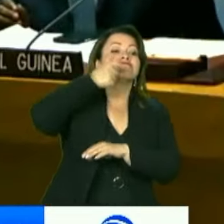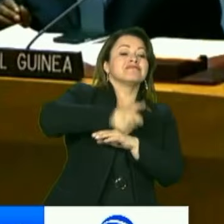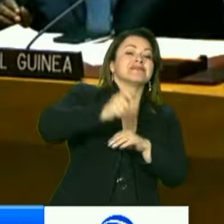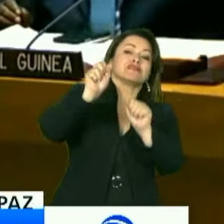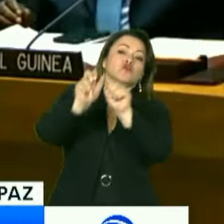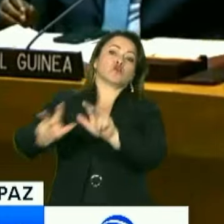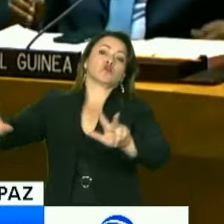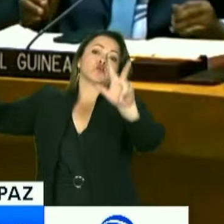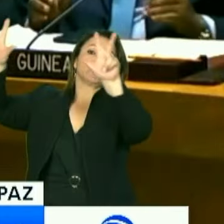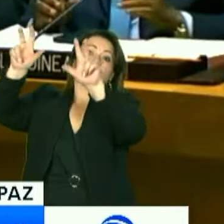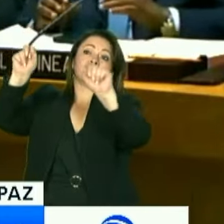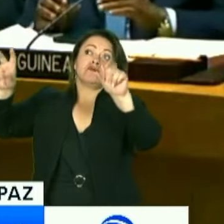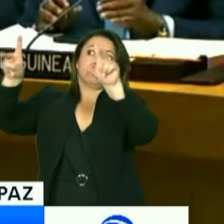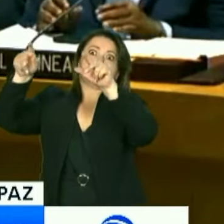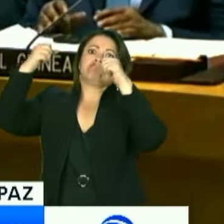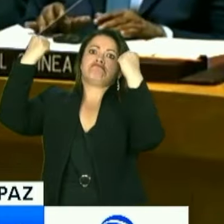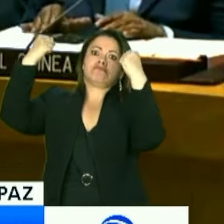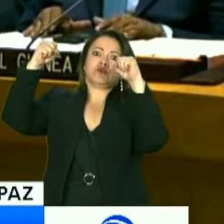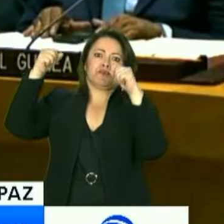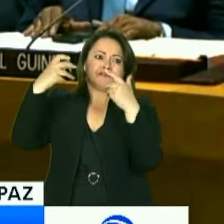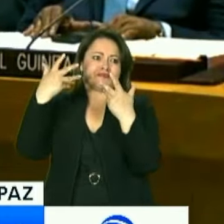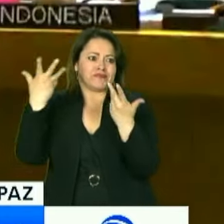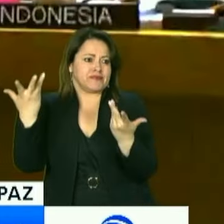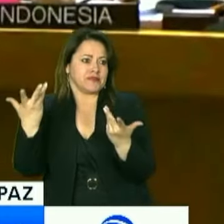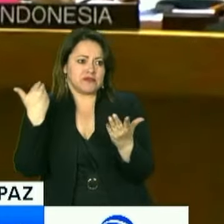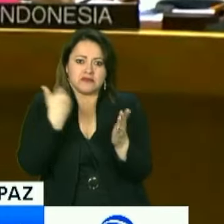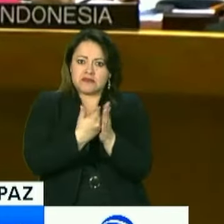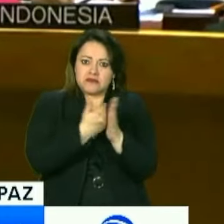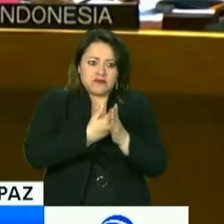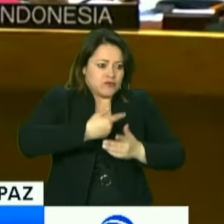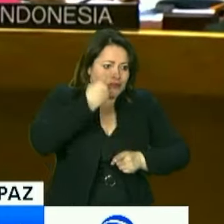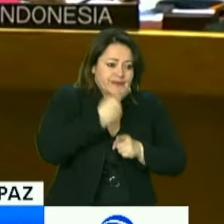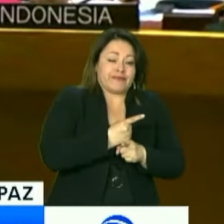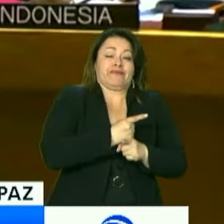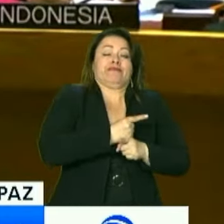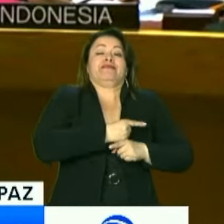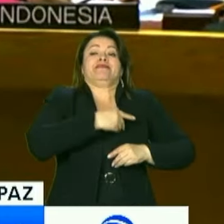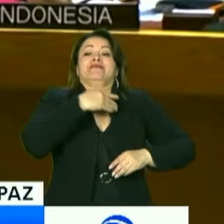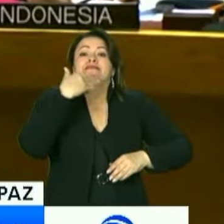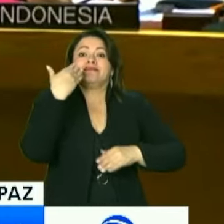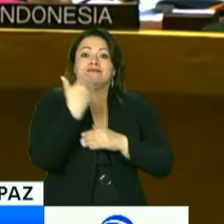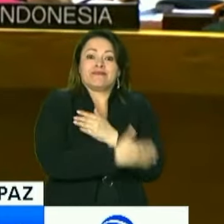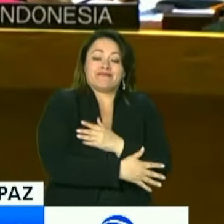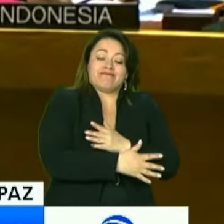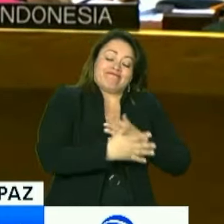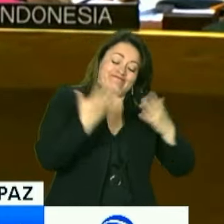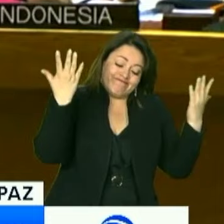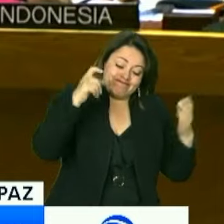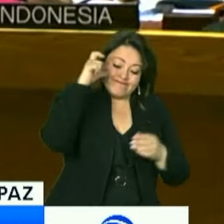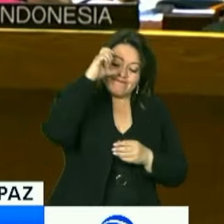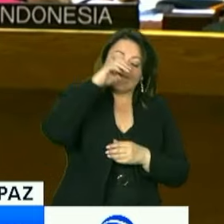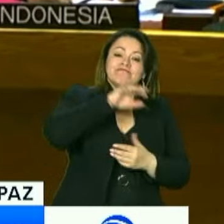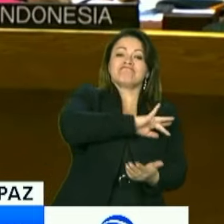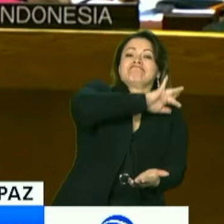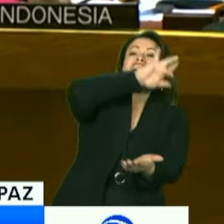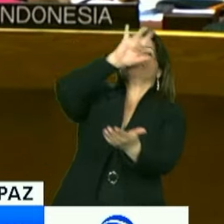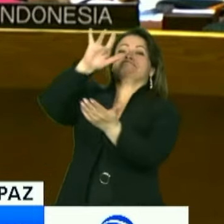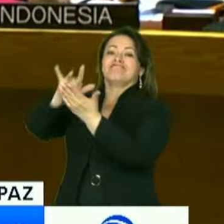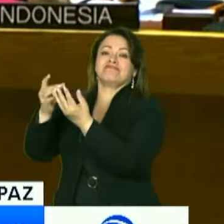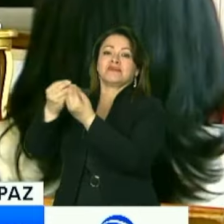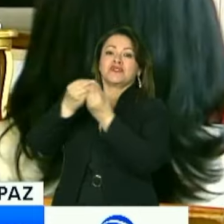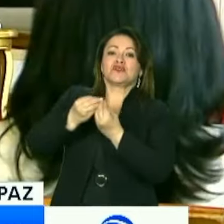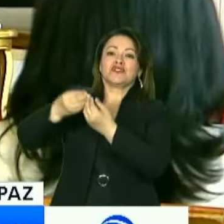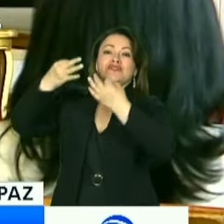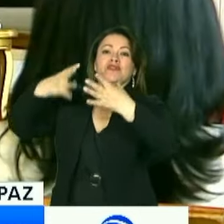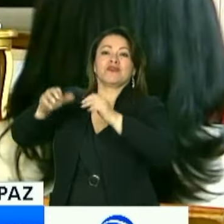las implicaciones jurídicas, si no se cumple con el tiempo pactado, lo que obligaría al jefe de Estado visitar el Consejo de Seguridad de la